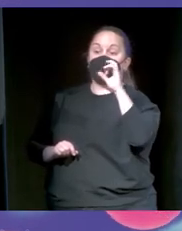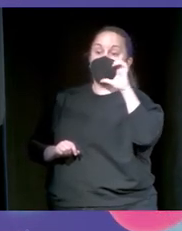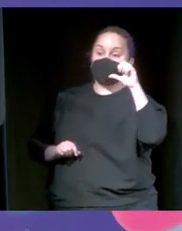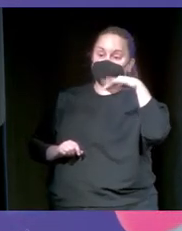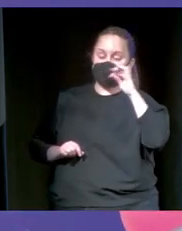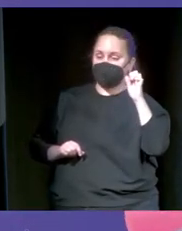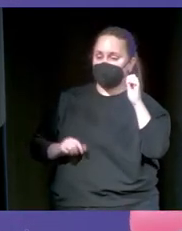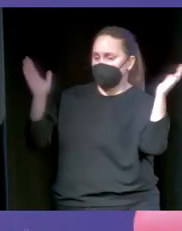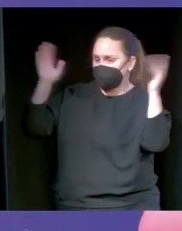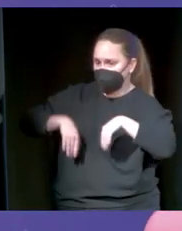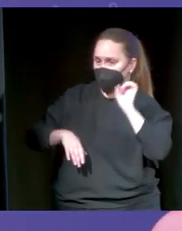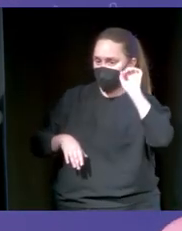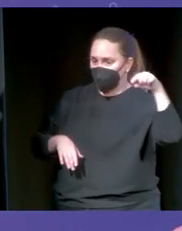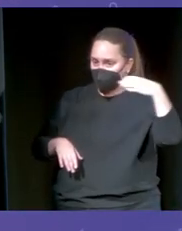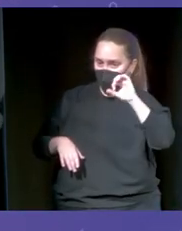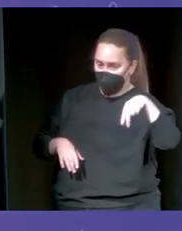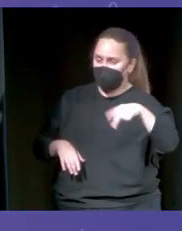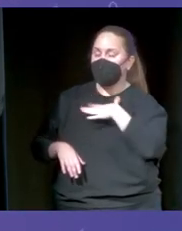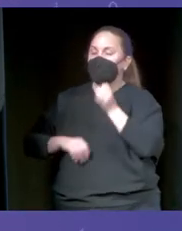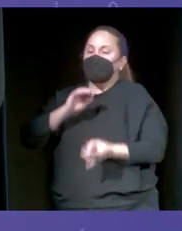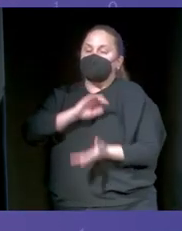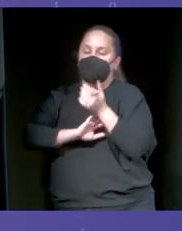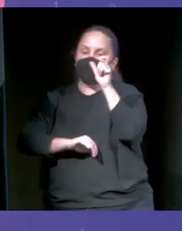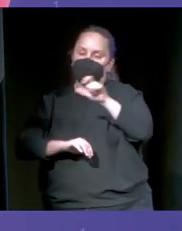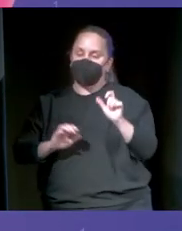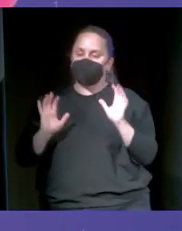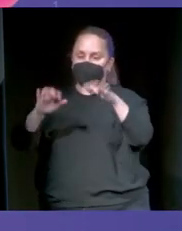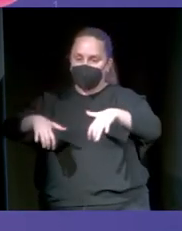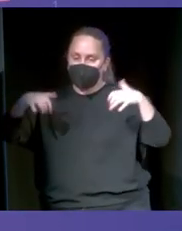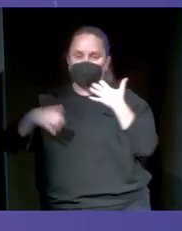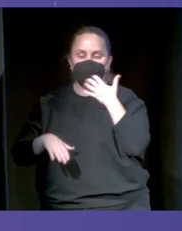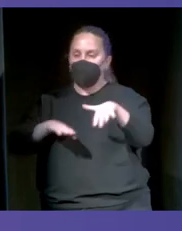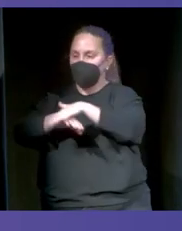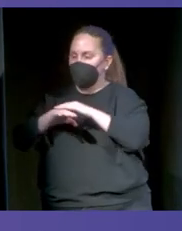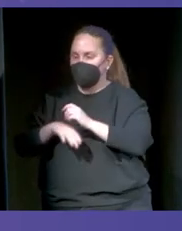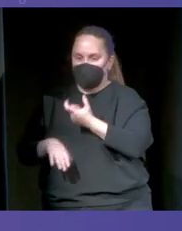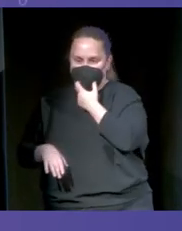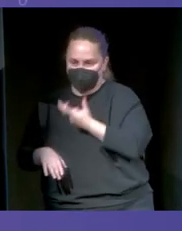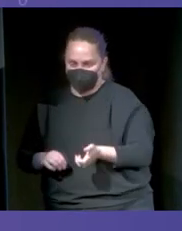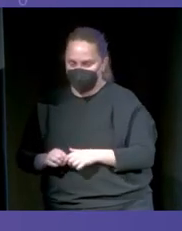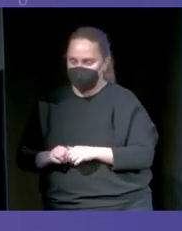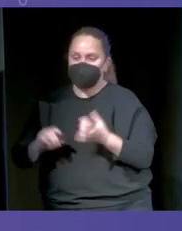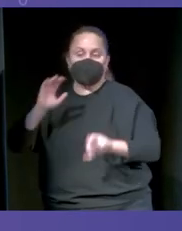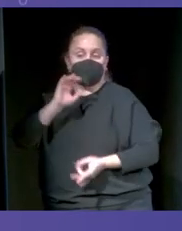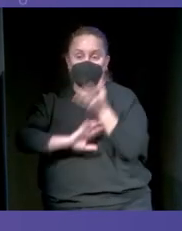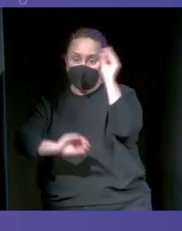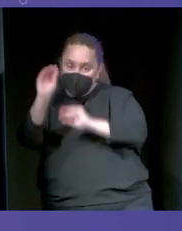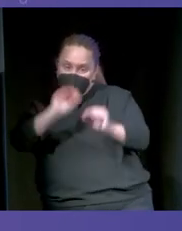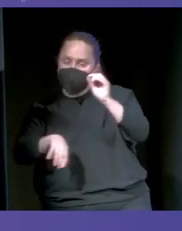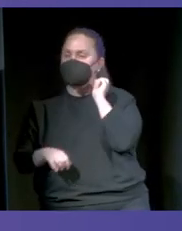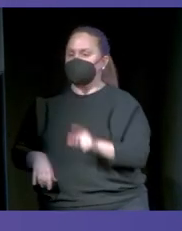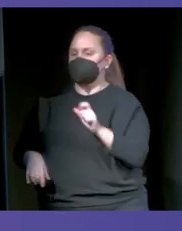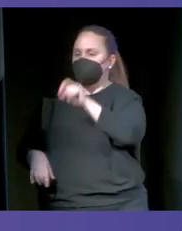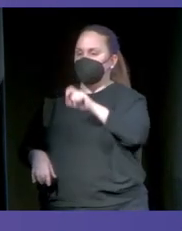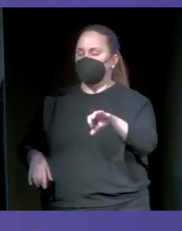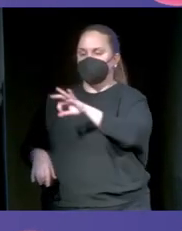de concepto. Puedes hasta generar miembros del Congreso del Gobierno británico. Y ahí podréis ver que generalmente salen señores